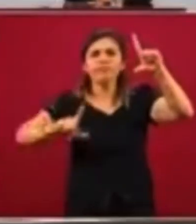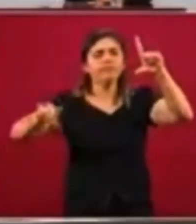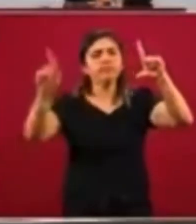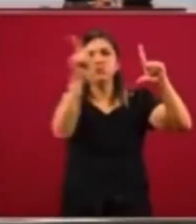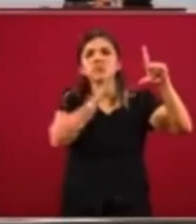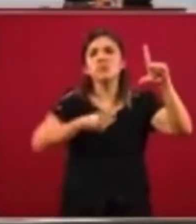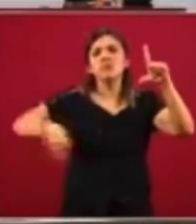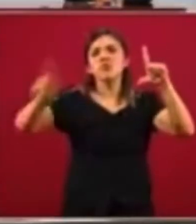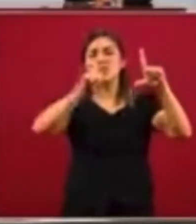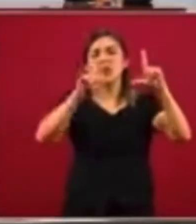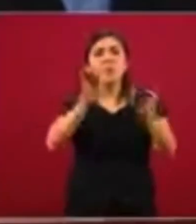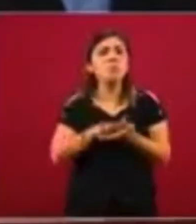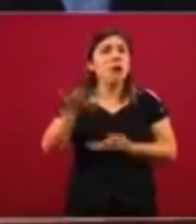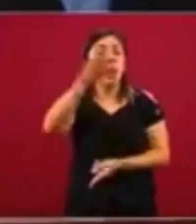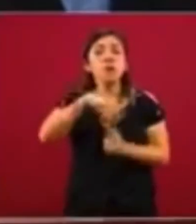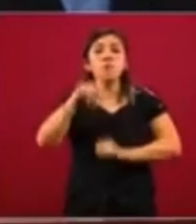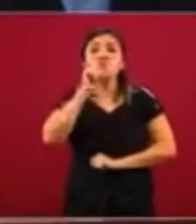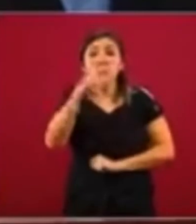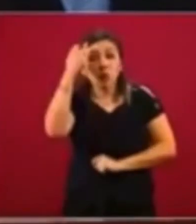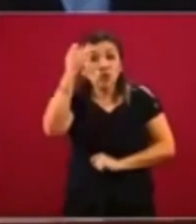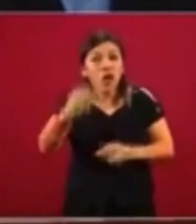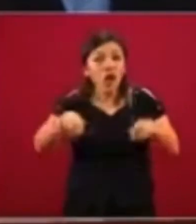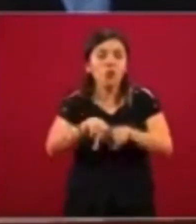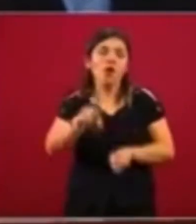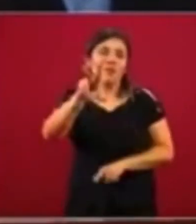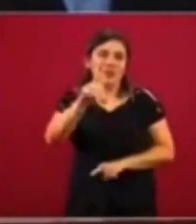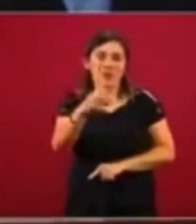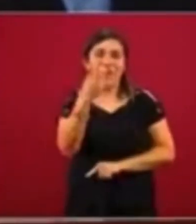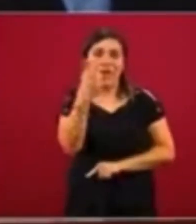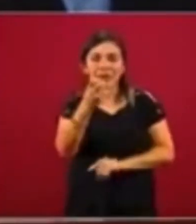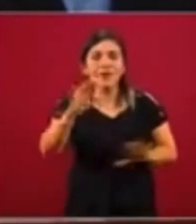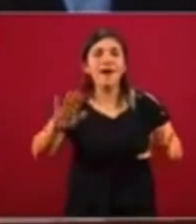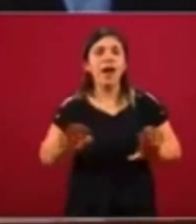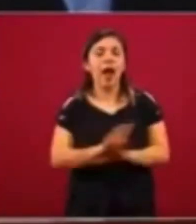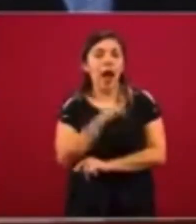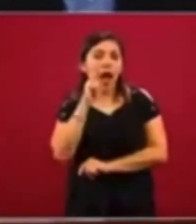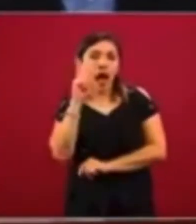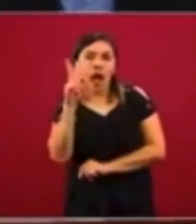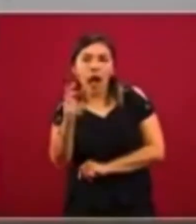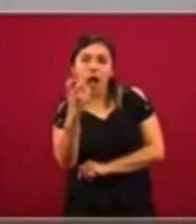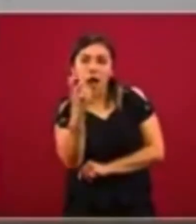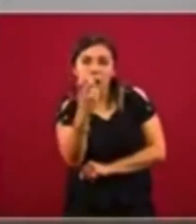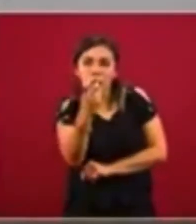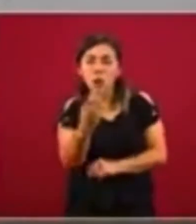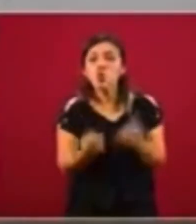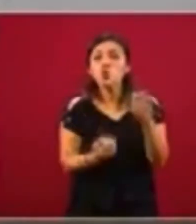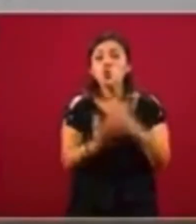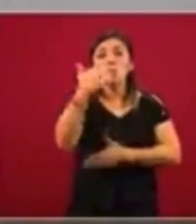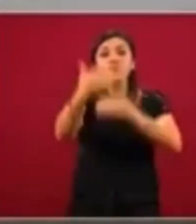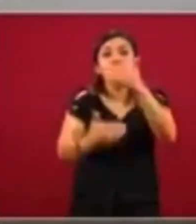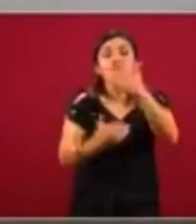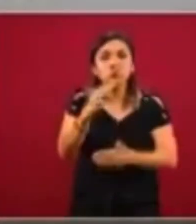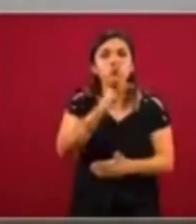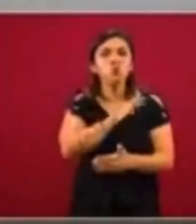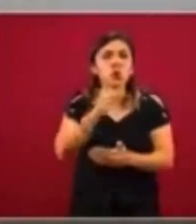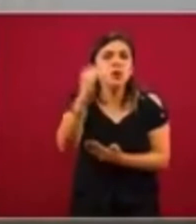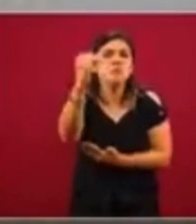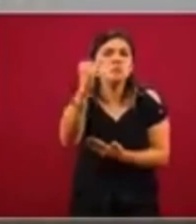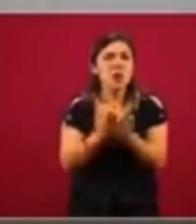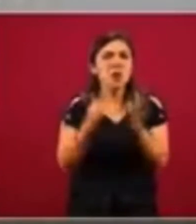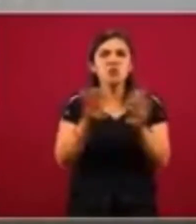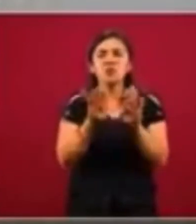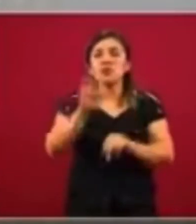esto al mismo tiempo. Entonces, esto nos ha llevado a visualizar que el reto va a ser sustancialmente menor, cerca de un